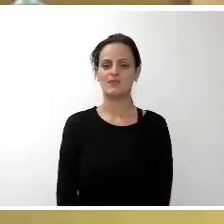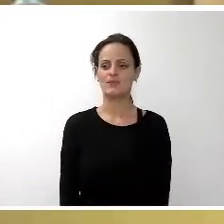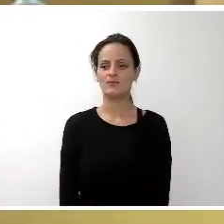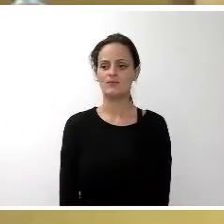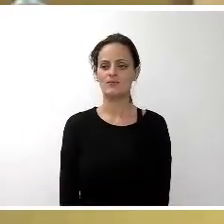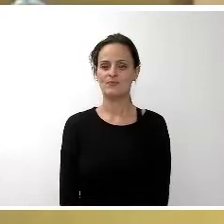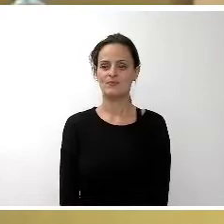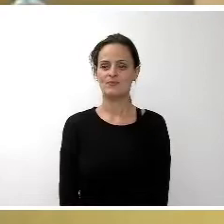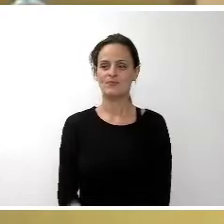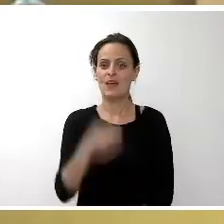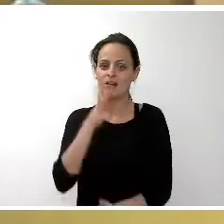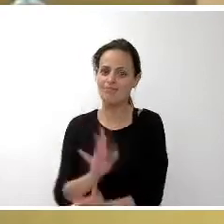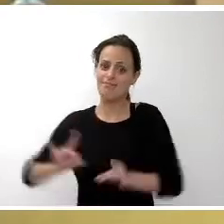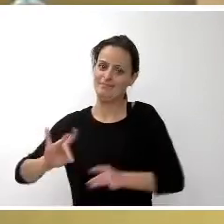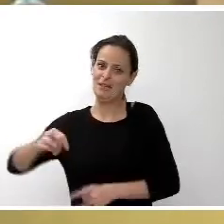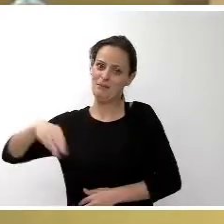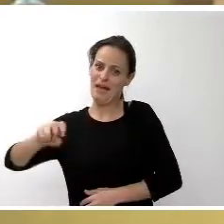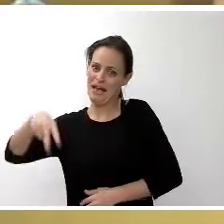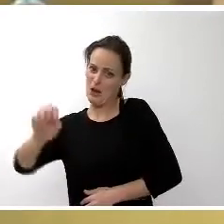En su lugar, Manolo Domínguez.